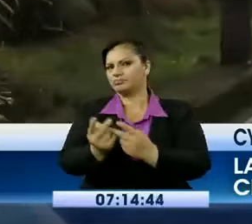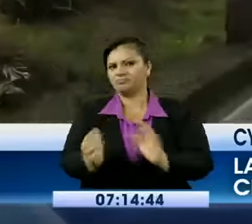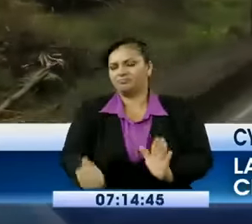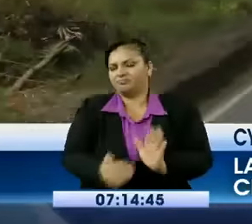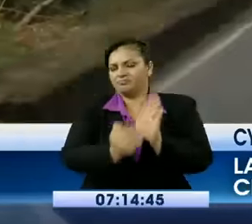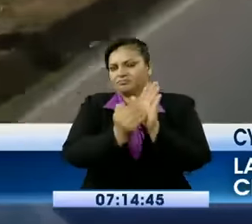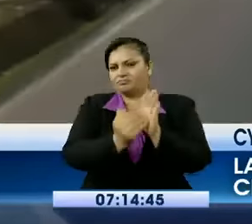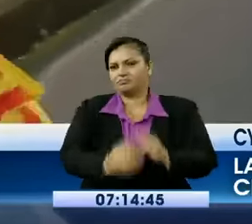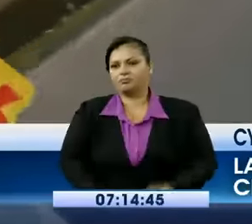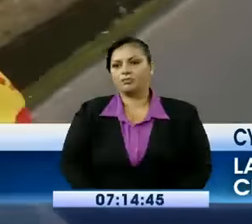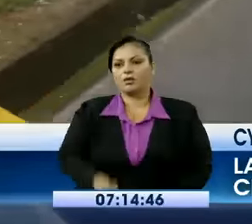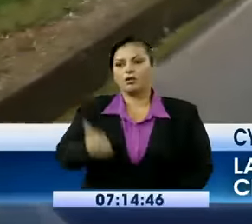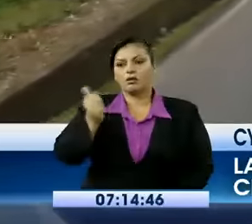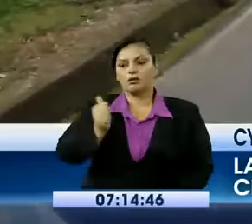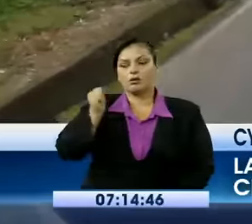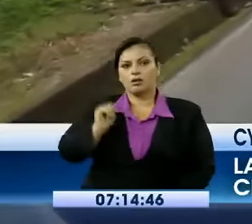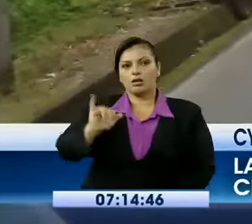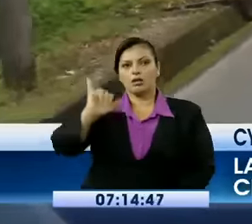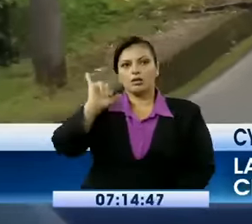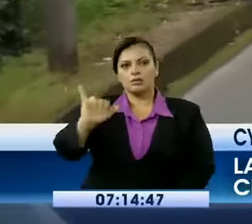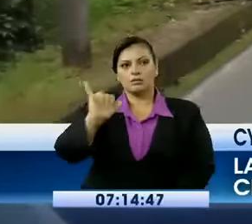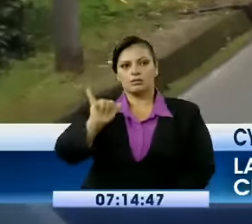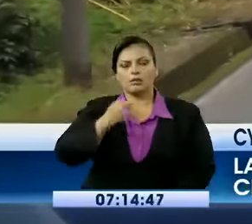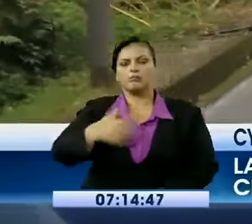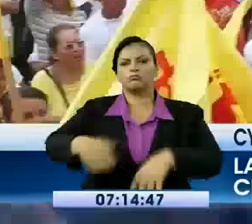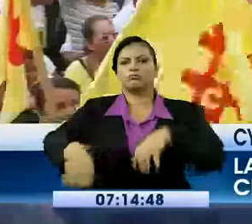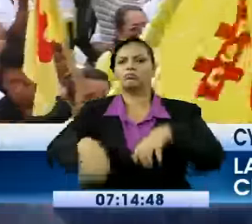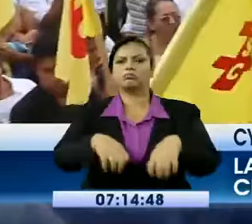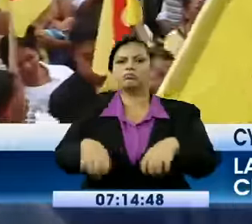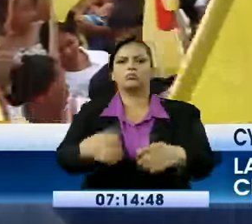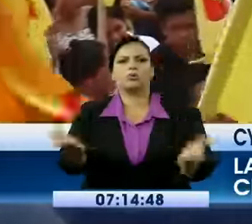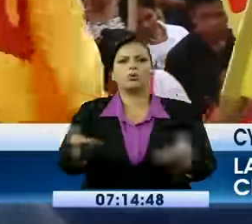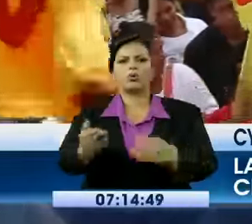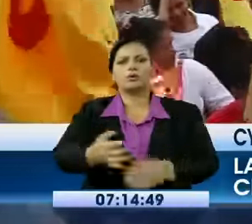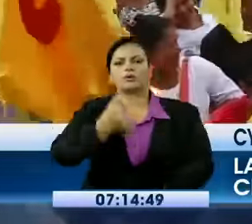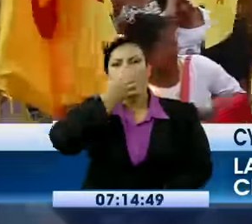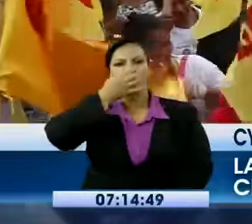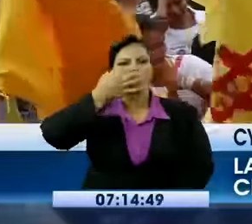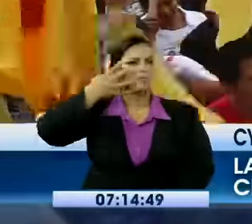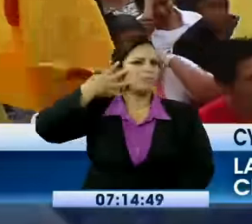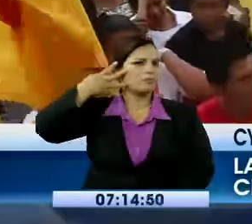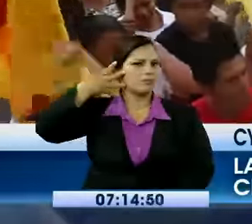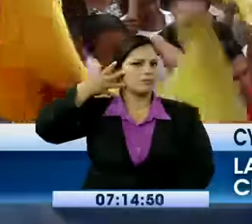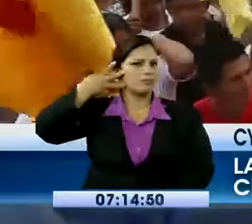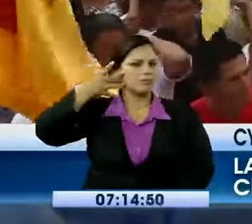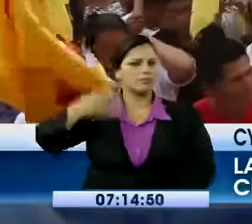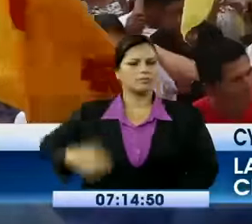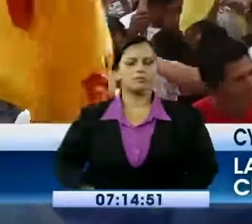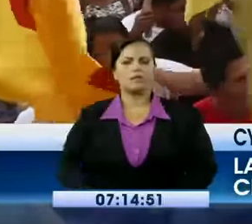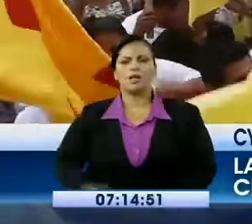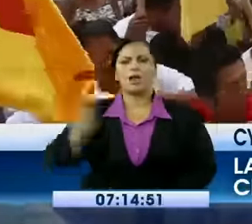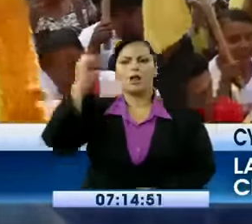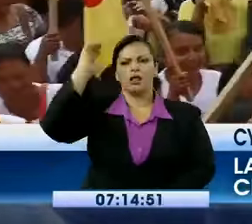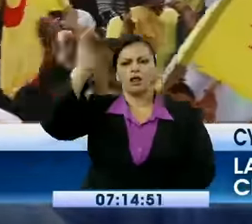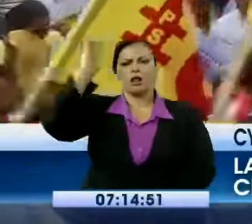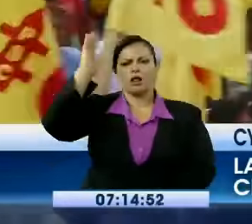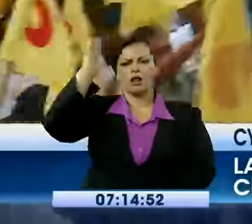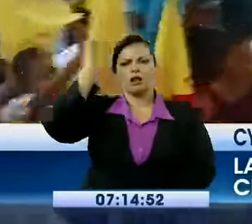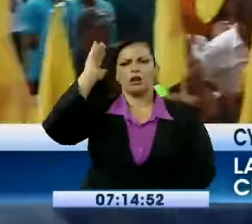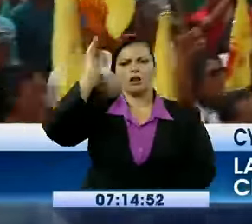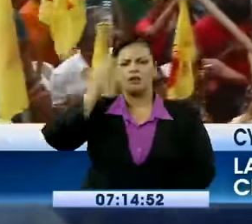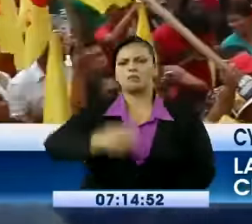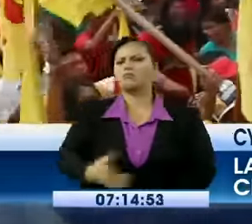el sábado realizó varias caravanas en la Amazonía. En uno de sus discursos se refirió al